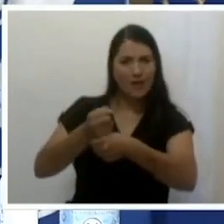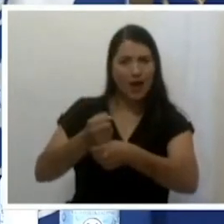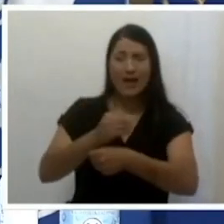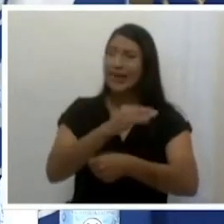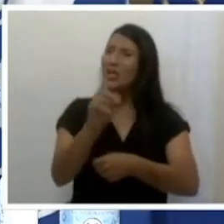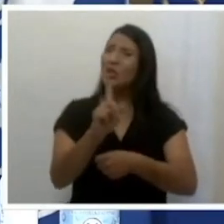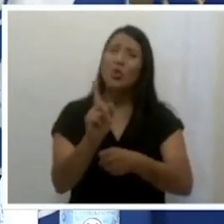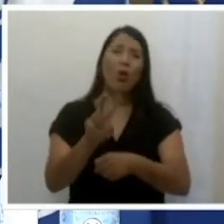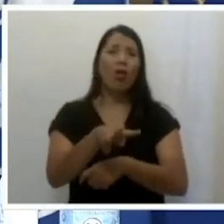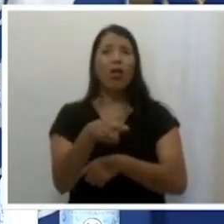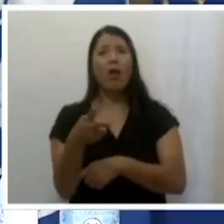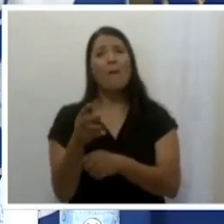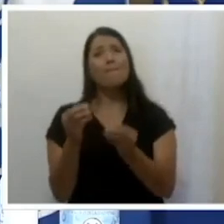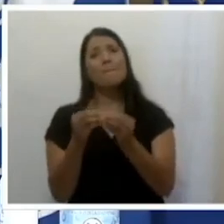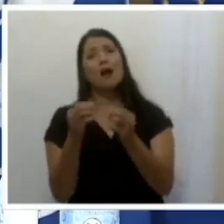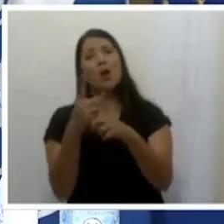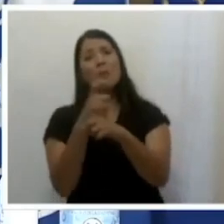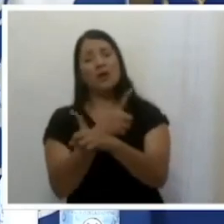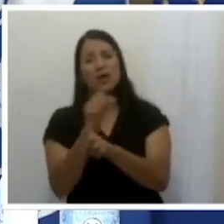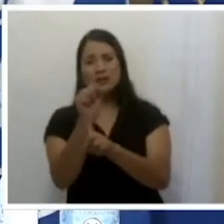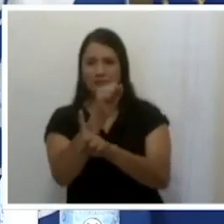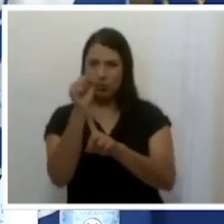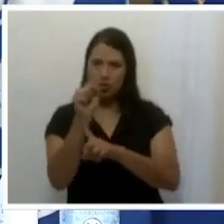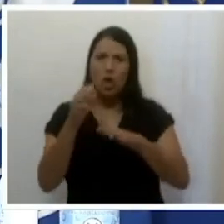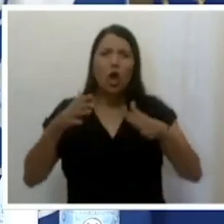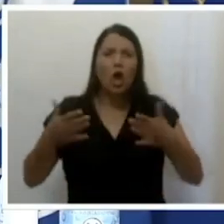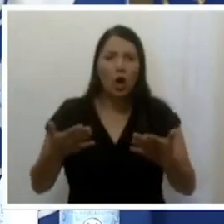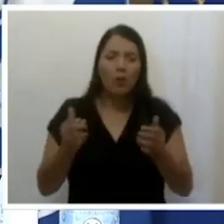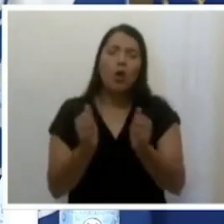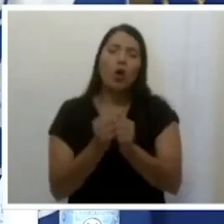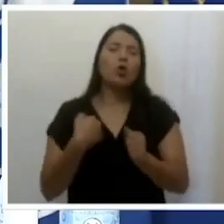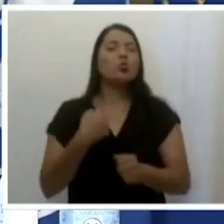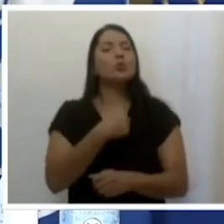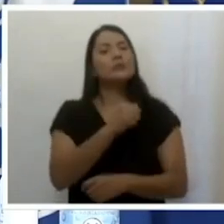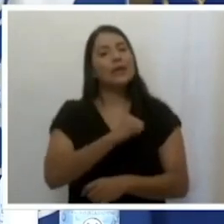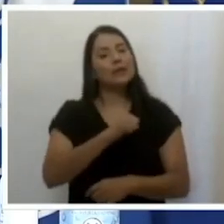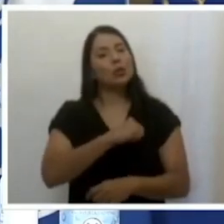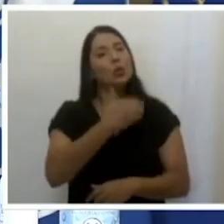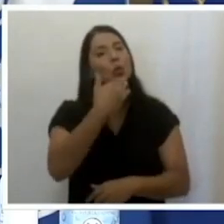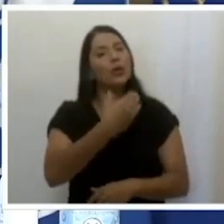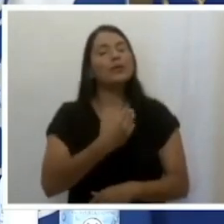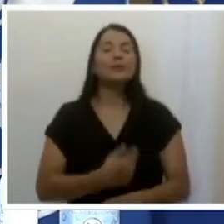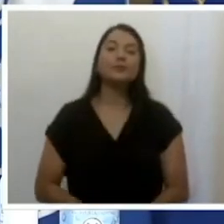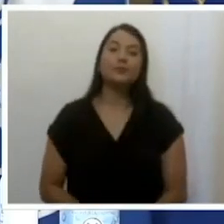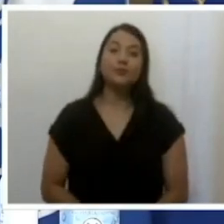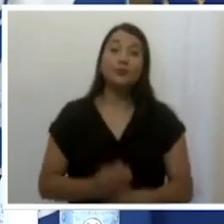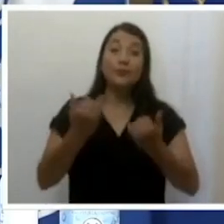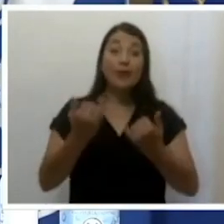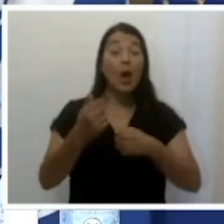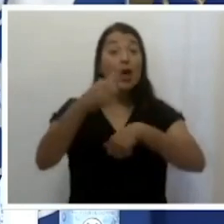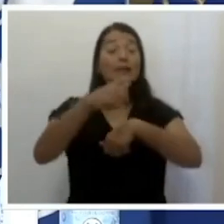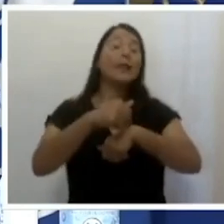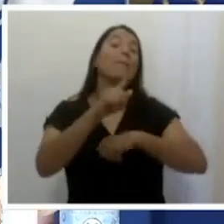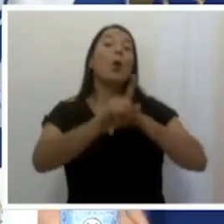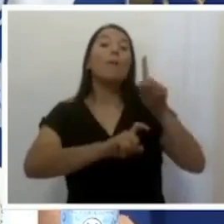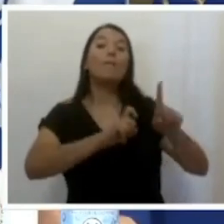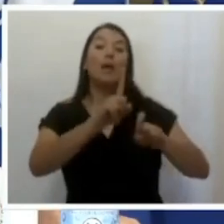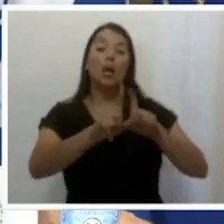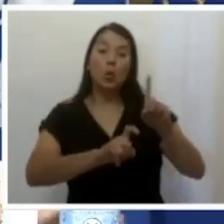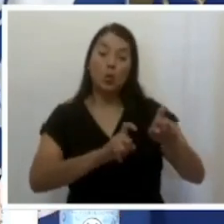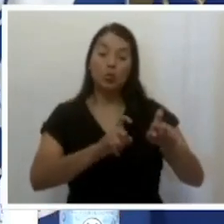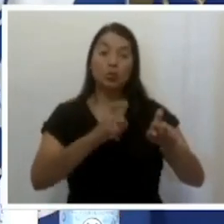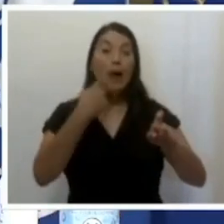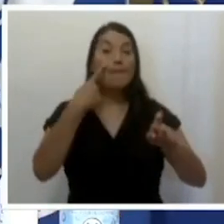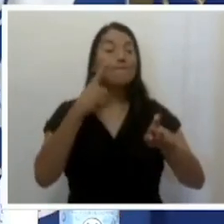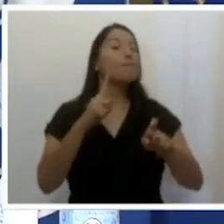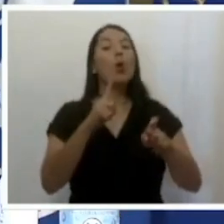vez de complicársela. De nuevo, con nuestro comportamiento. Muchas gracias. A continuación, realizaremos las consultas que recibimos